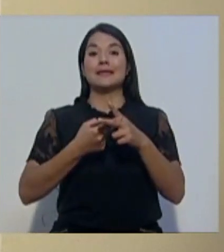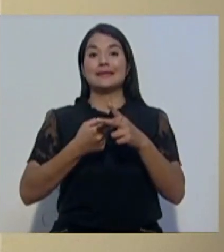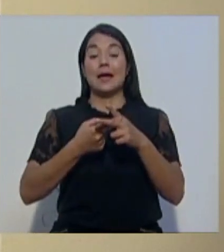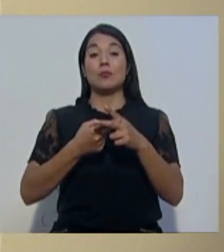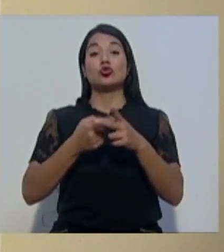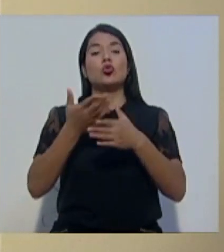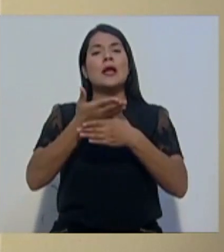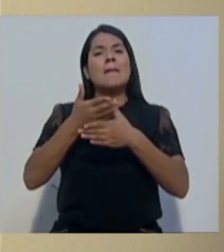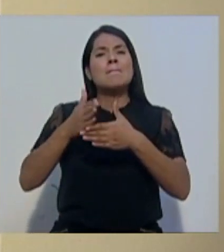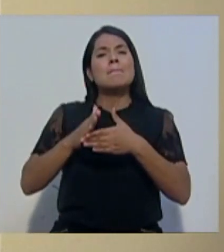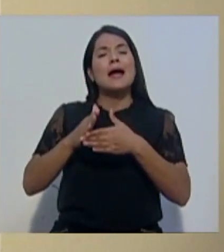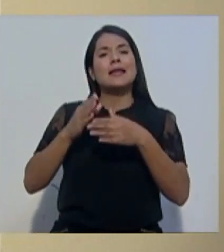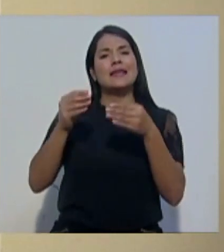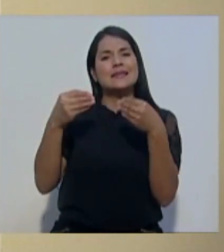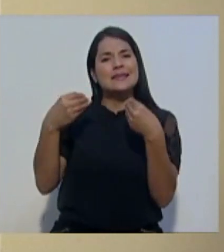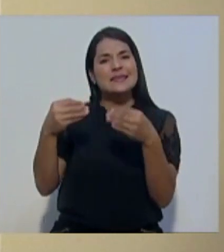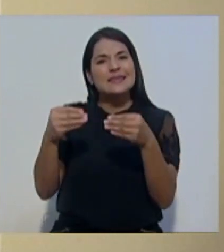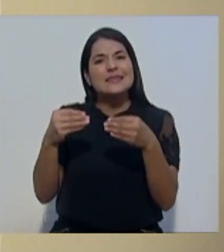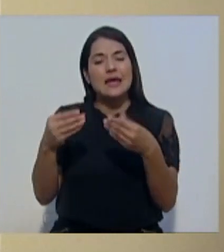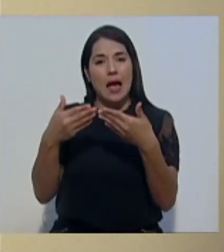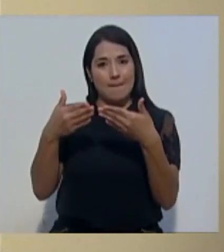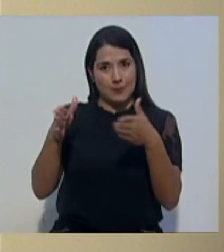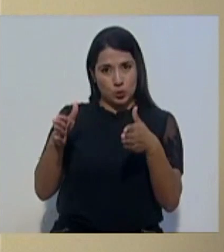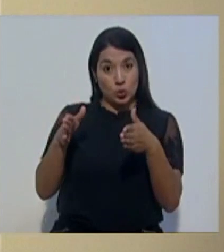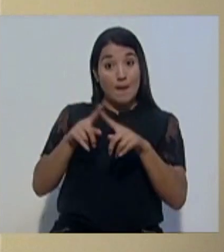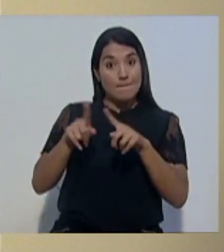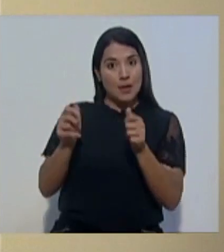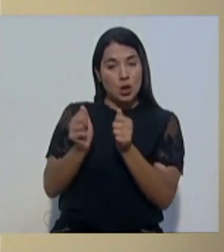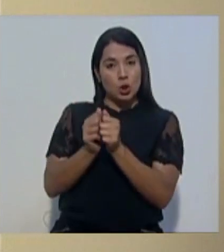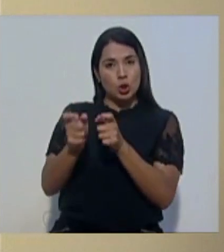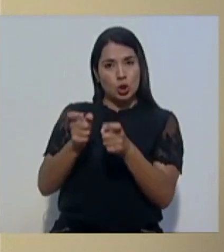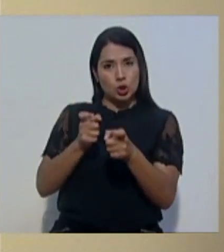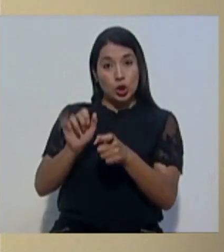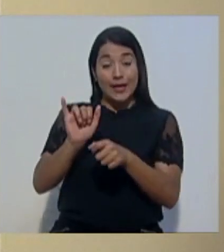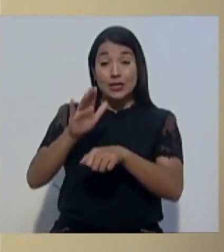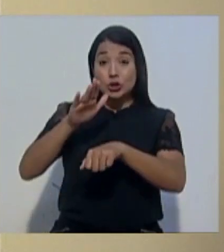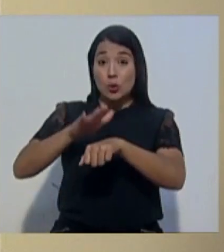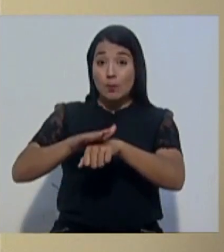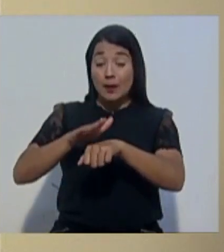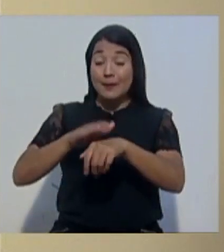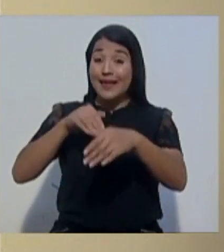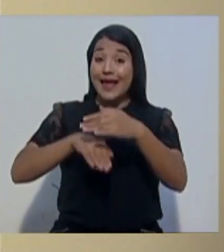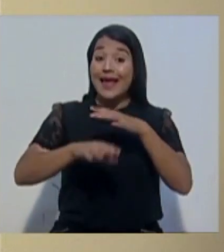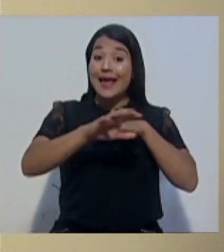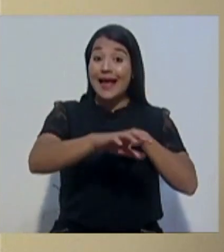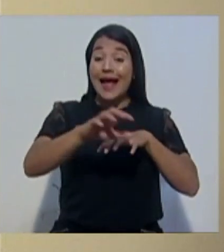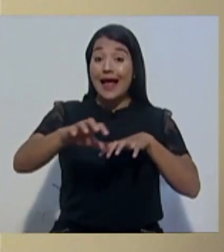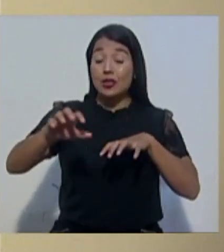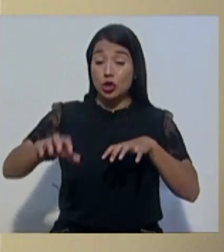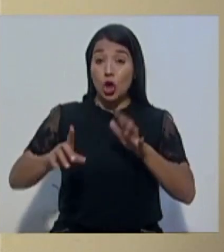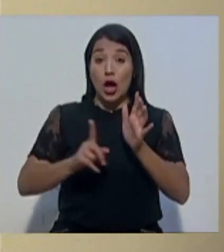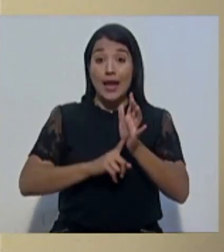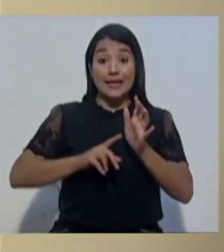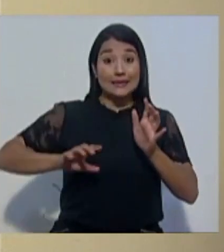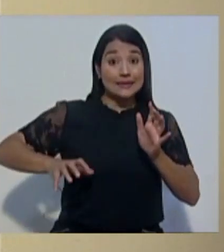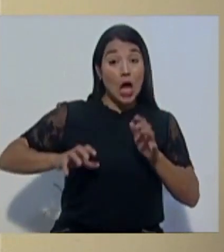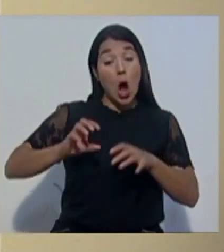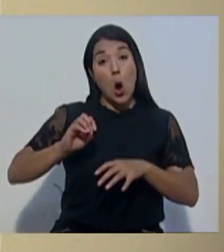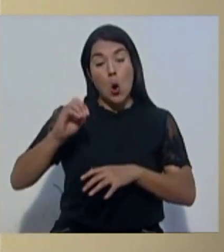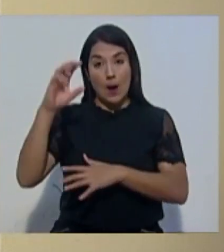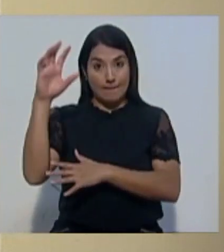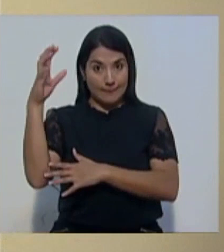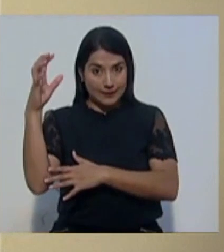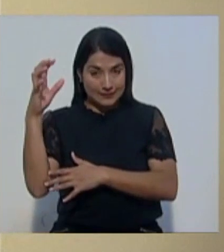controlada. Esto, obviamente, lo que permitirá es que, tanto en cantones con alerta naranja como en cantones con alerta